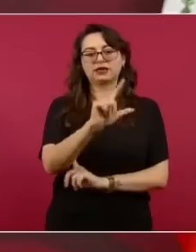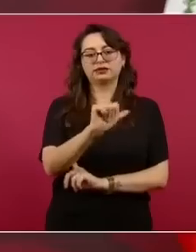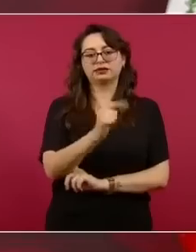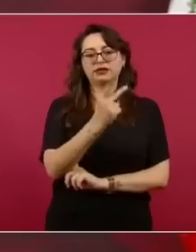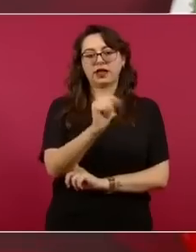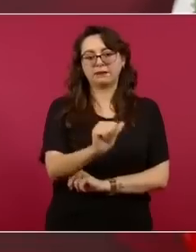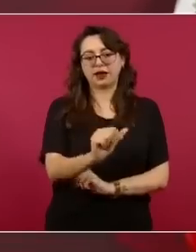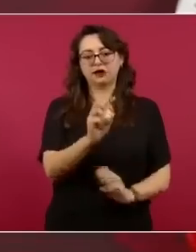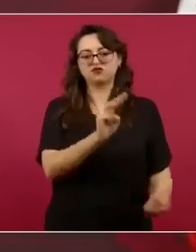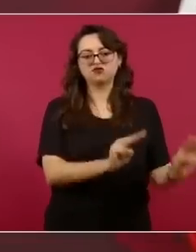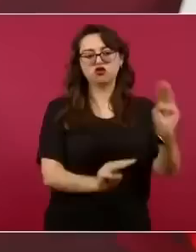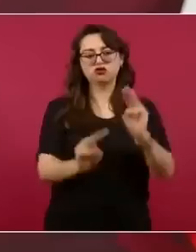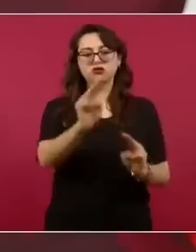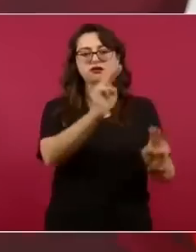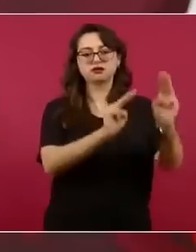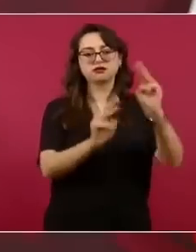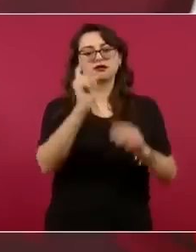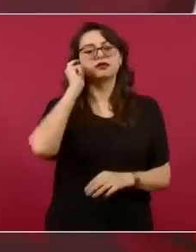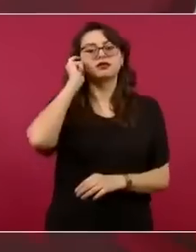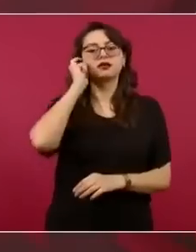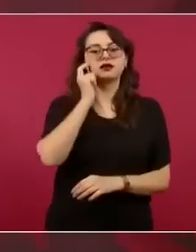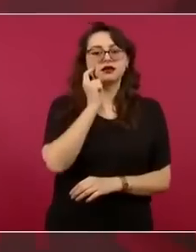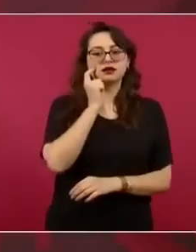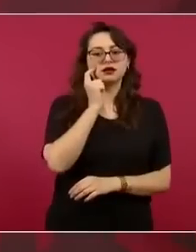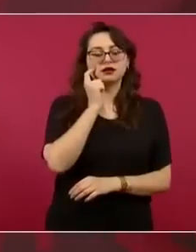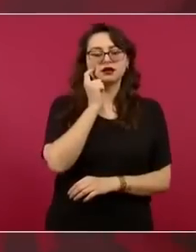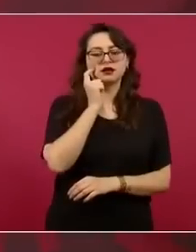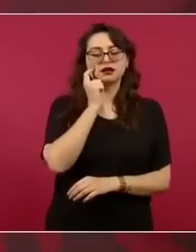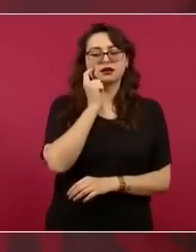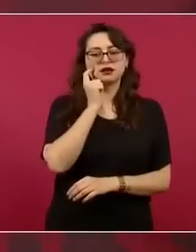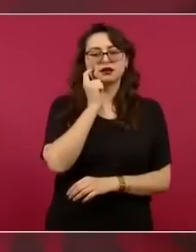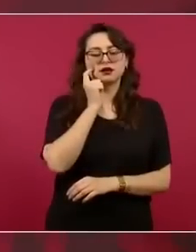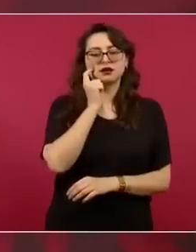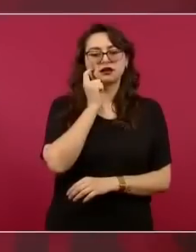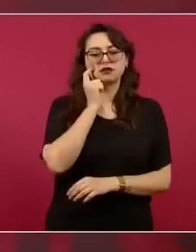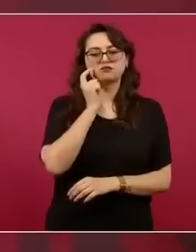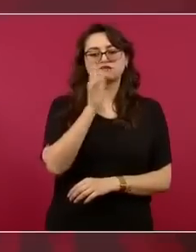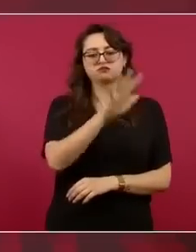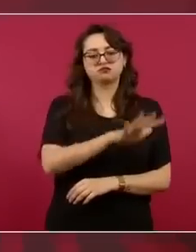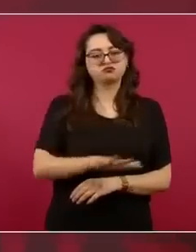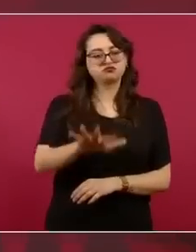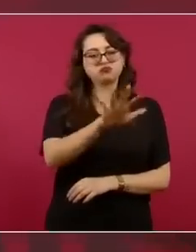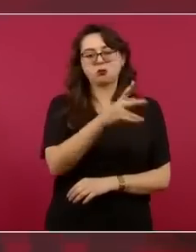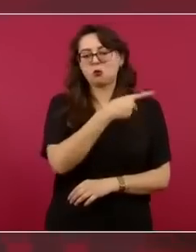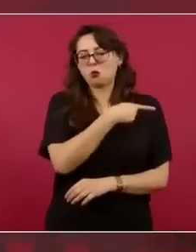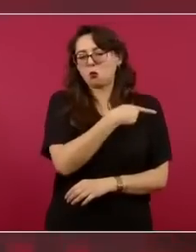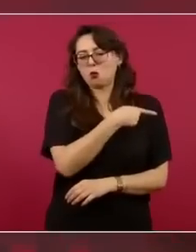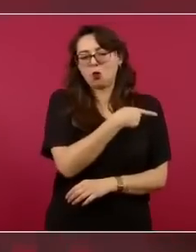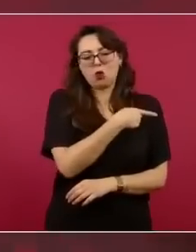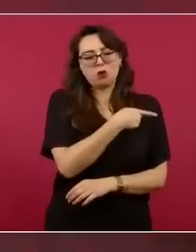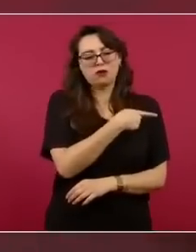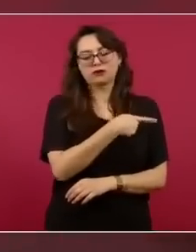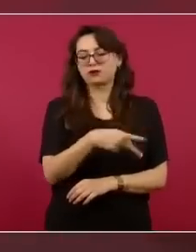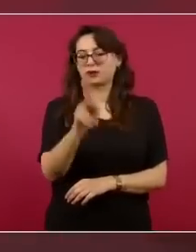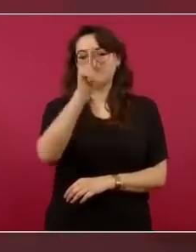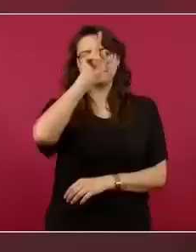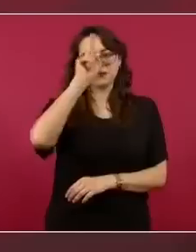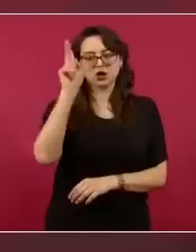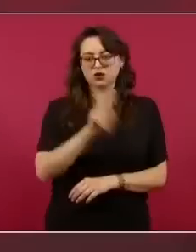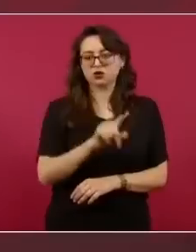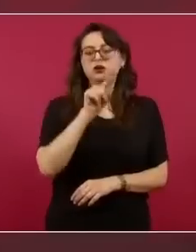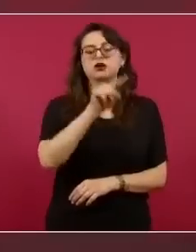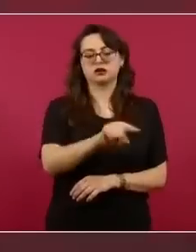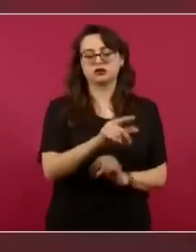Guerrero, que es la zona más pobre del país,